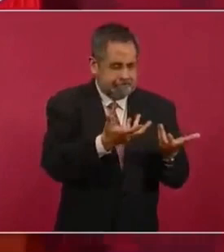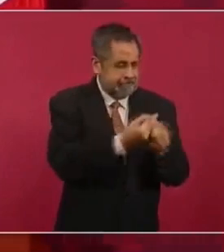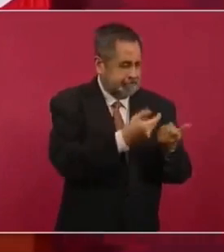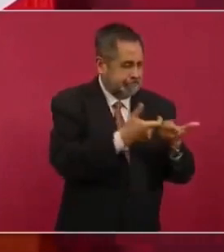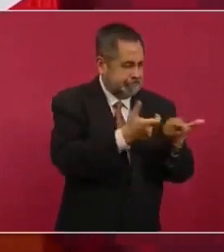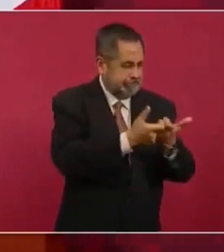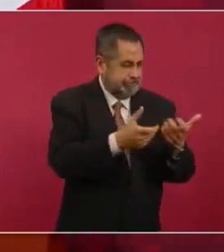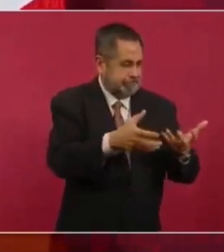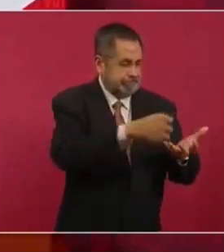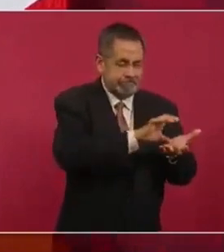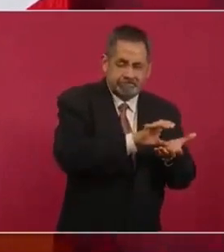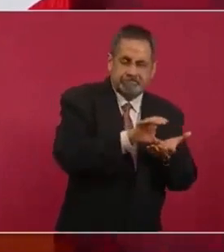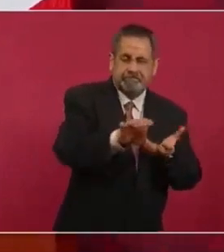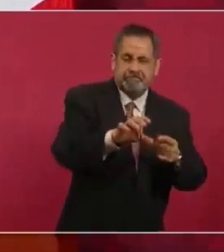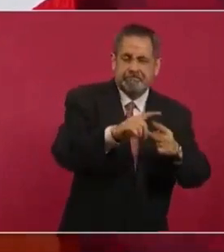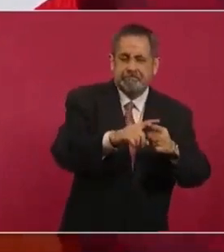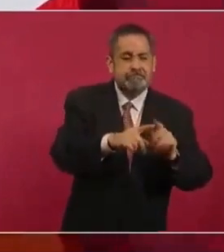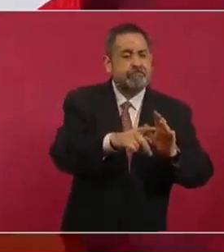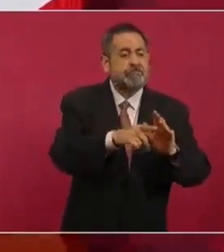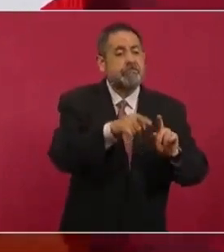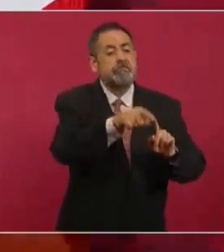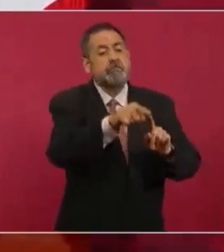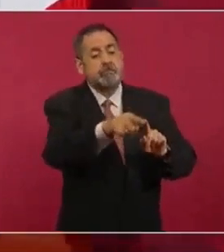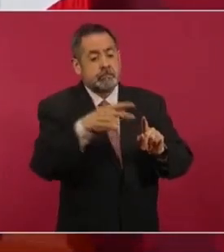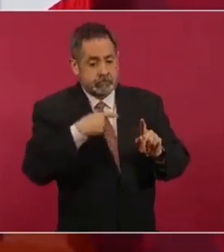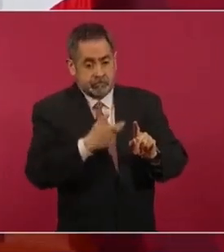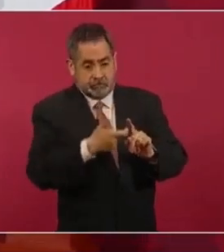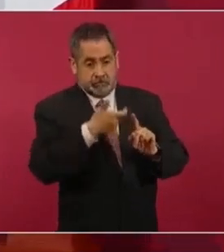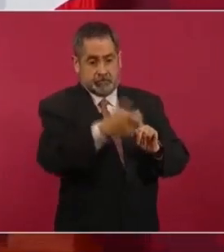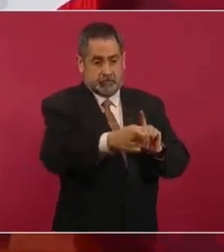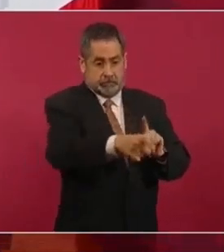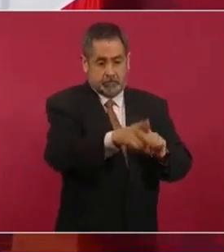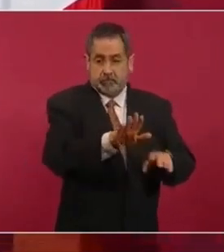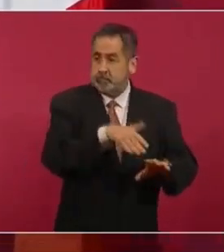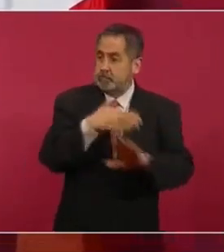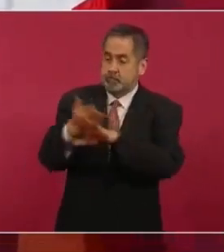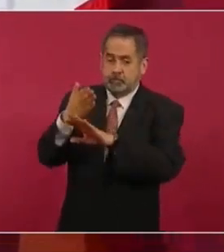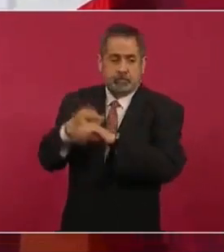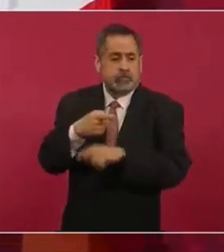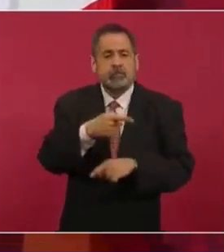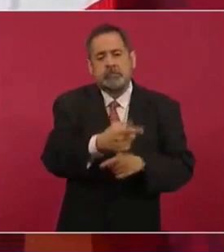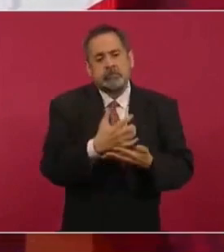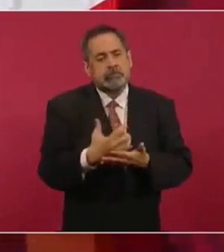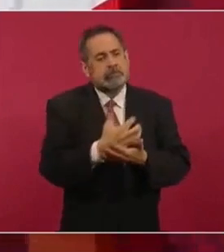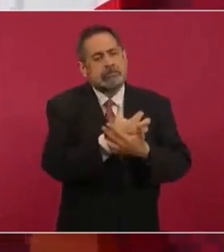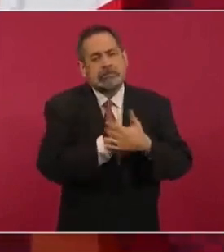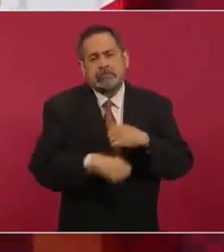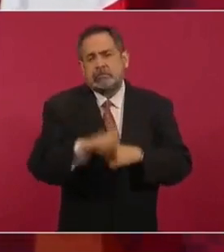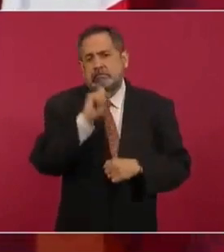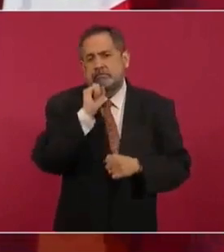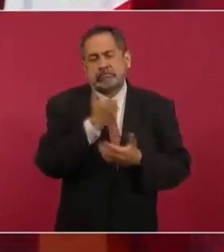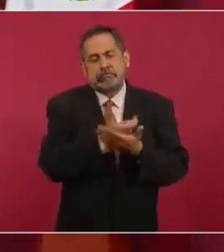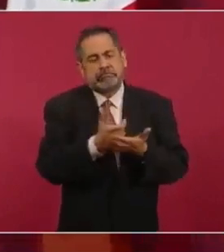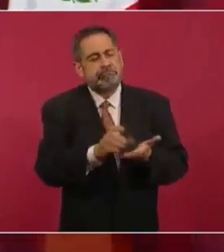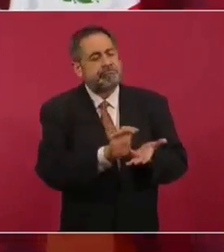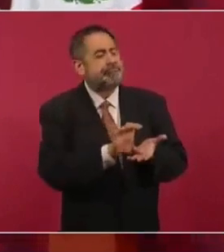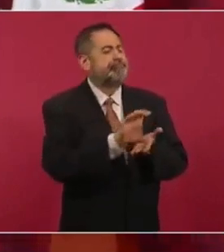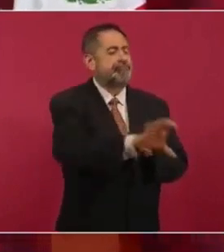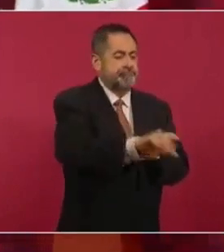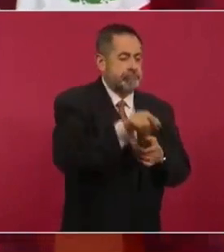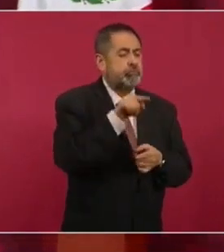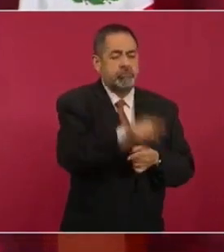periodistas que ganan muchísimo sólo por